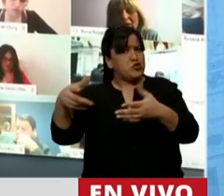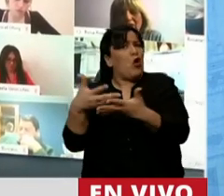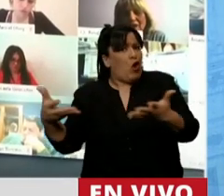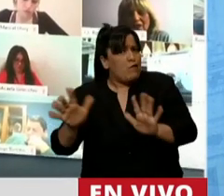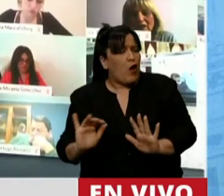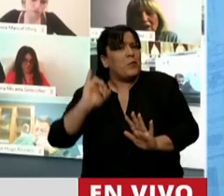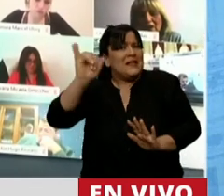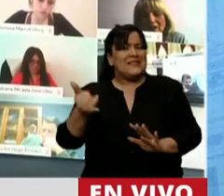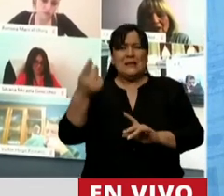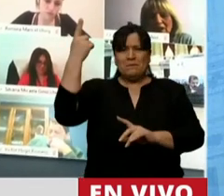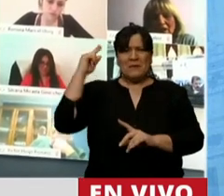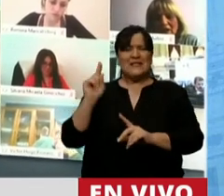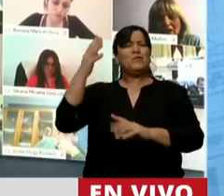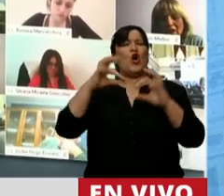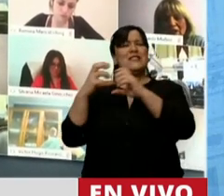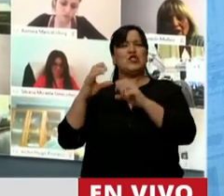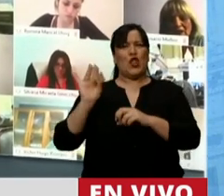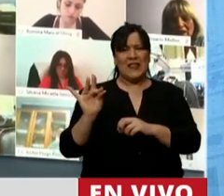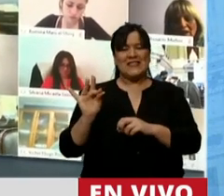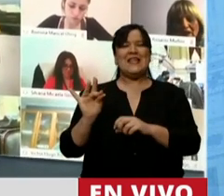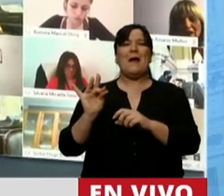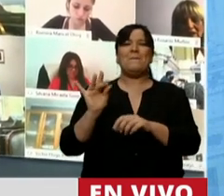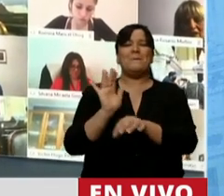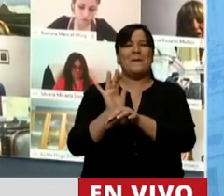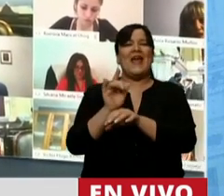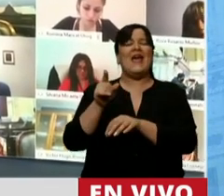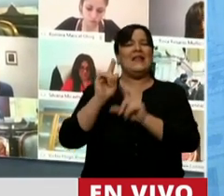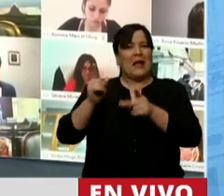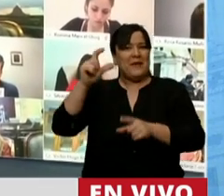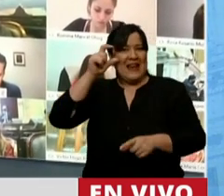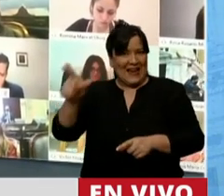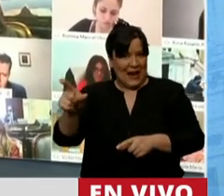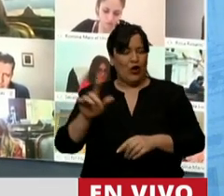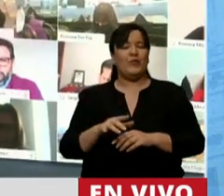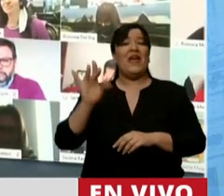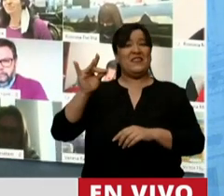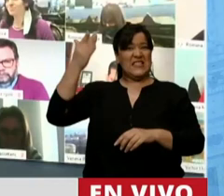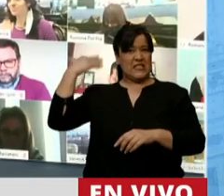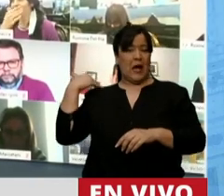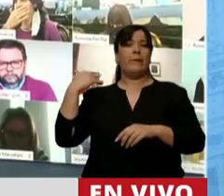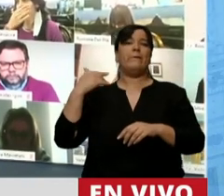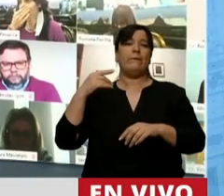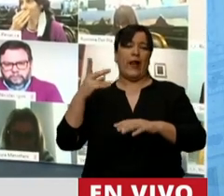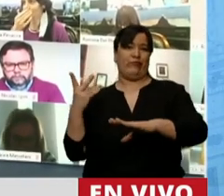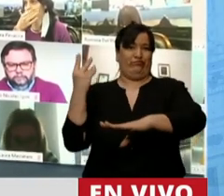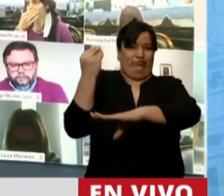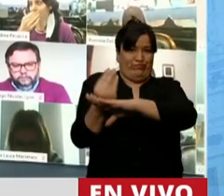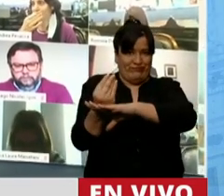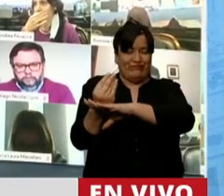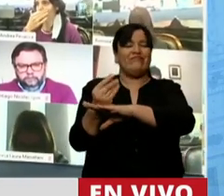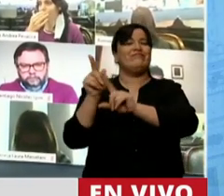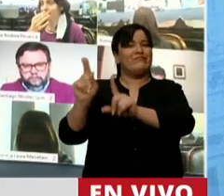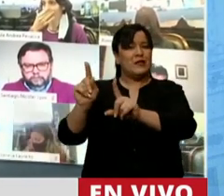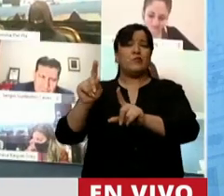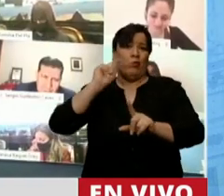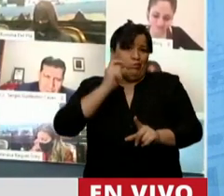tanto en las decisiones de diciembre como en la sesión de enero, en diciembre obviamente no íbamos a votar la tropelía de la suma del poder público, que se pretendía